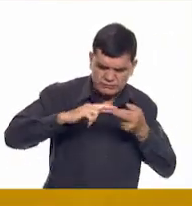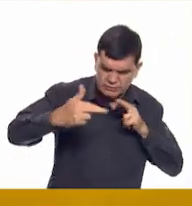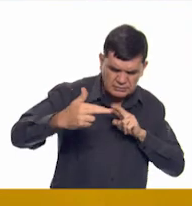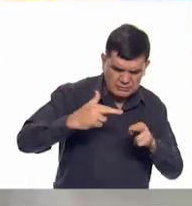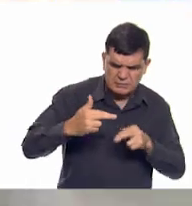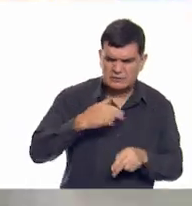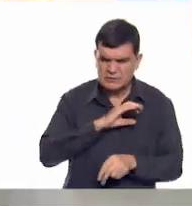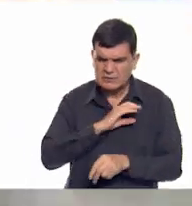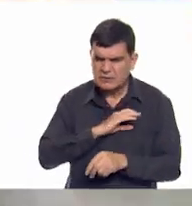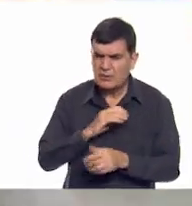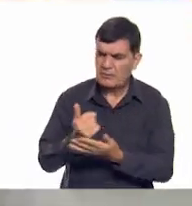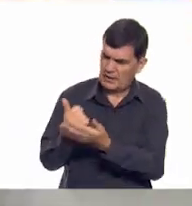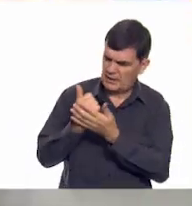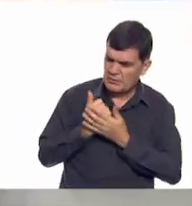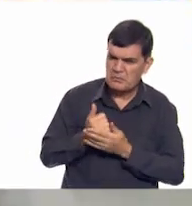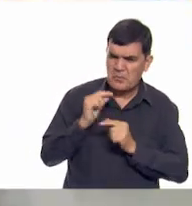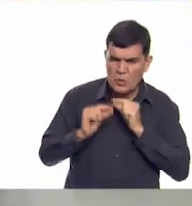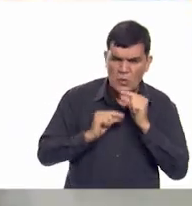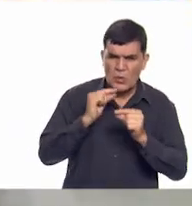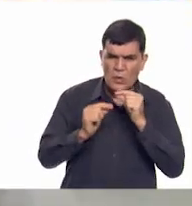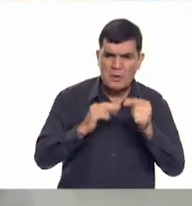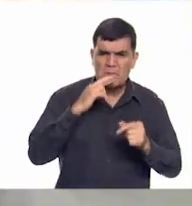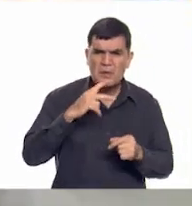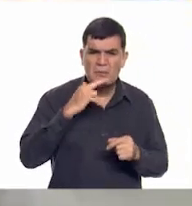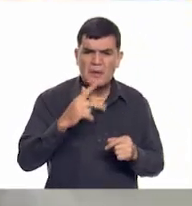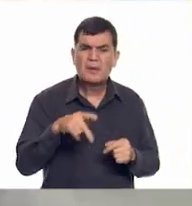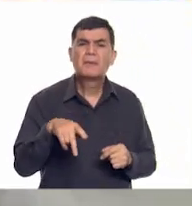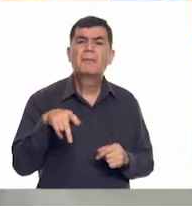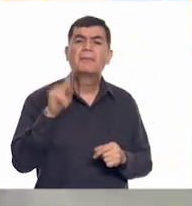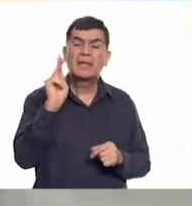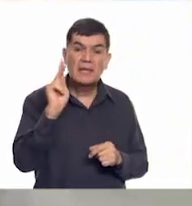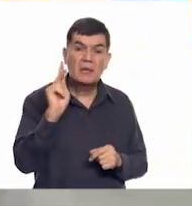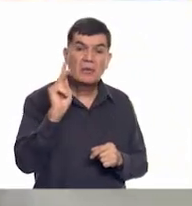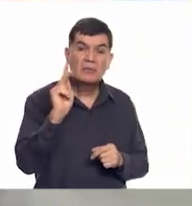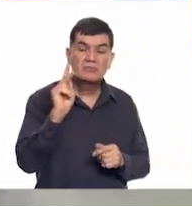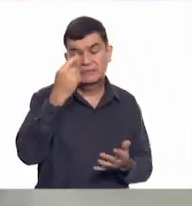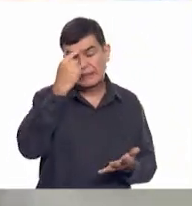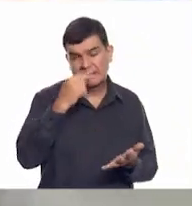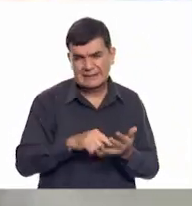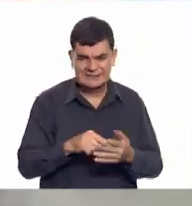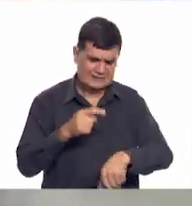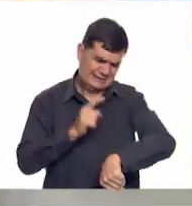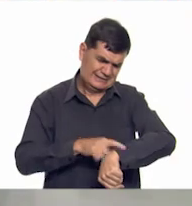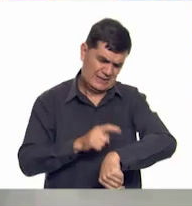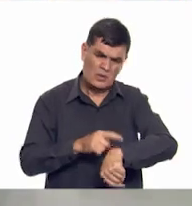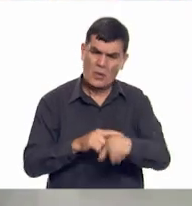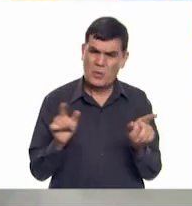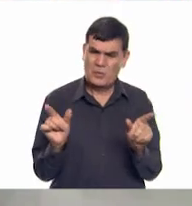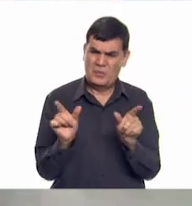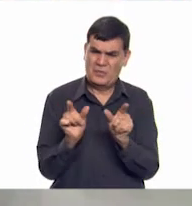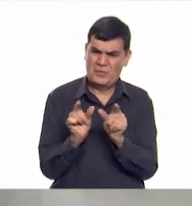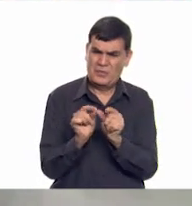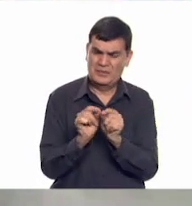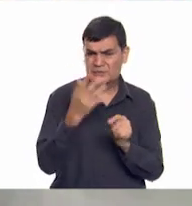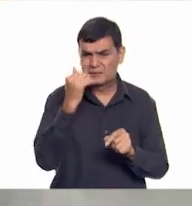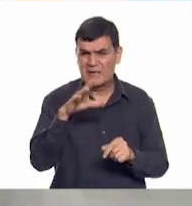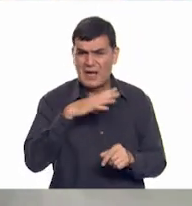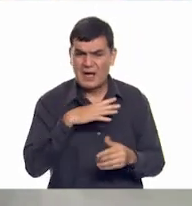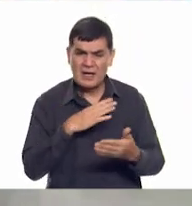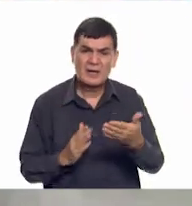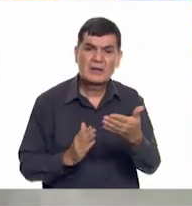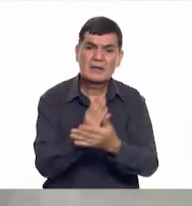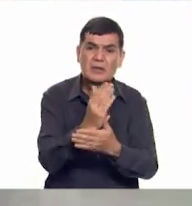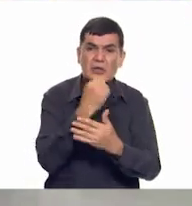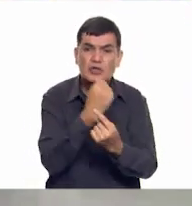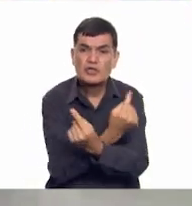afectivos y cómo me ayudan a mejorar mis relaciones personales. Pero, ¿qué creen? Se nos está terminando el tiempo de la clase y no sé si traen un reto